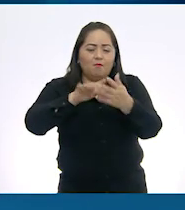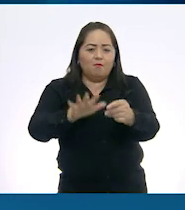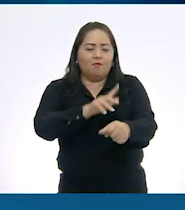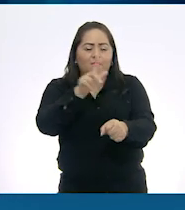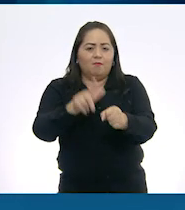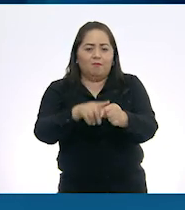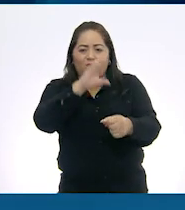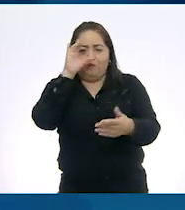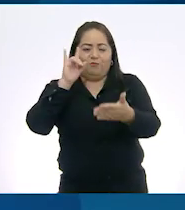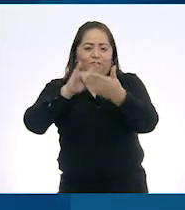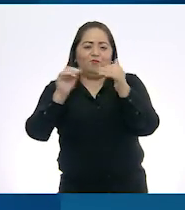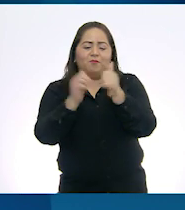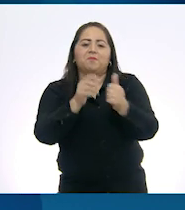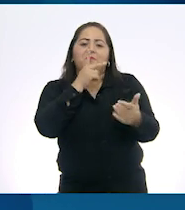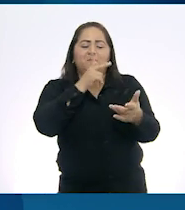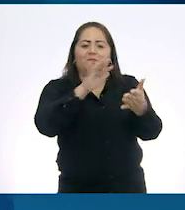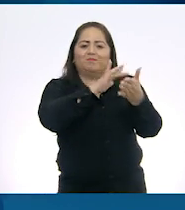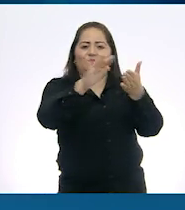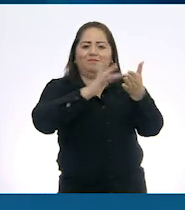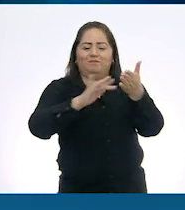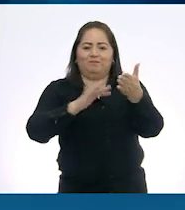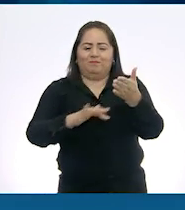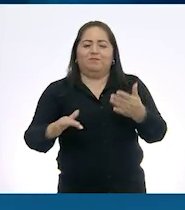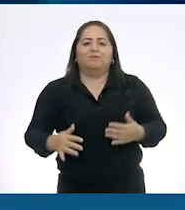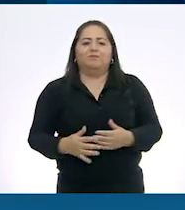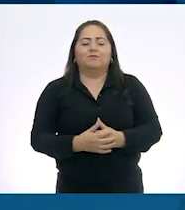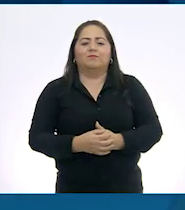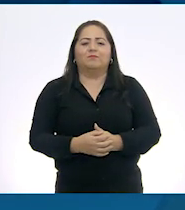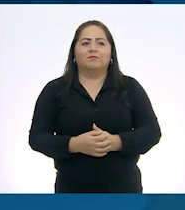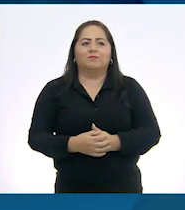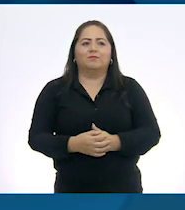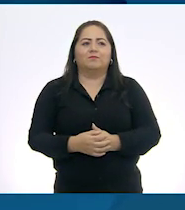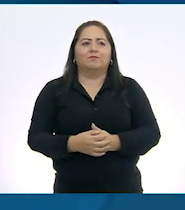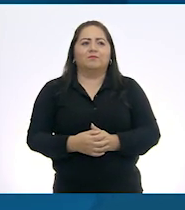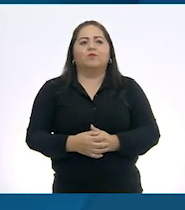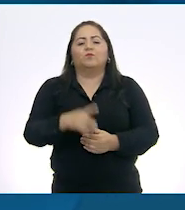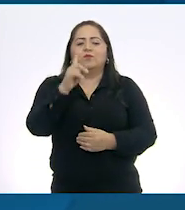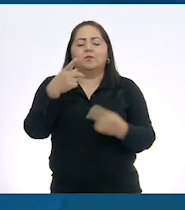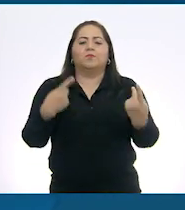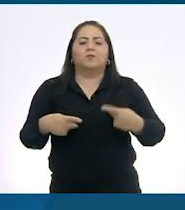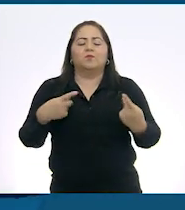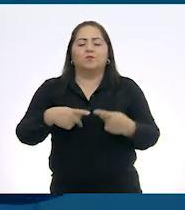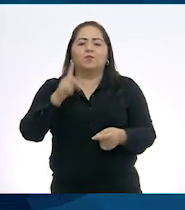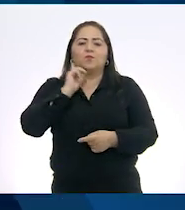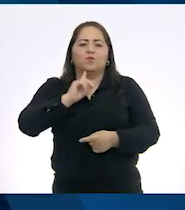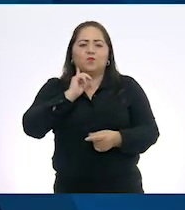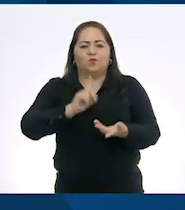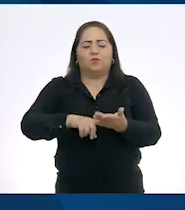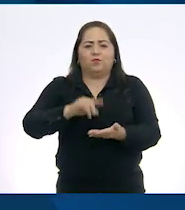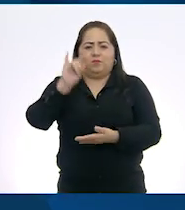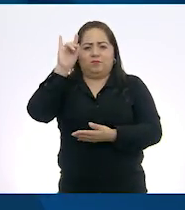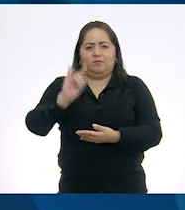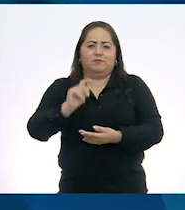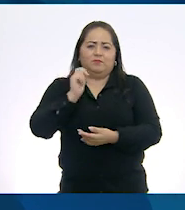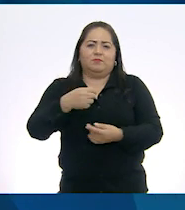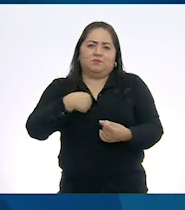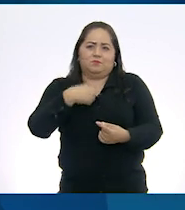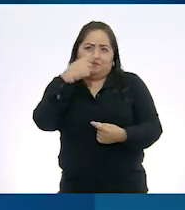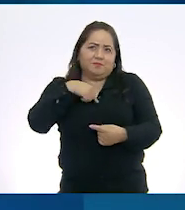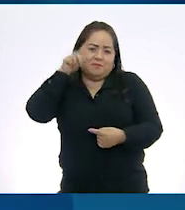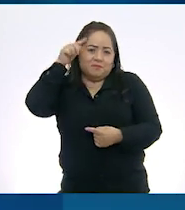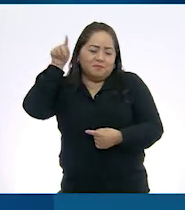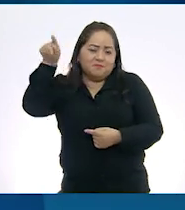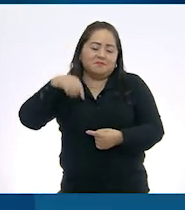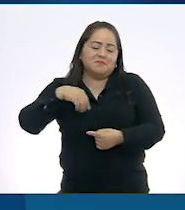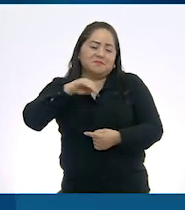un, un conejo, pantalón. Tenemos ahí en pantalla un poema que le dediqué a mi mamá, a mi